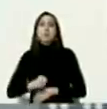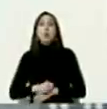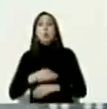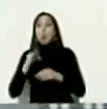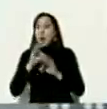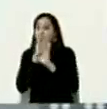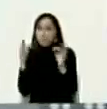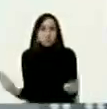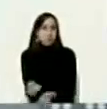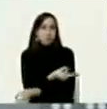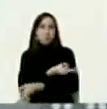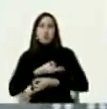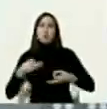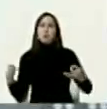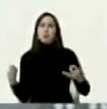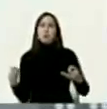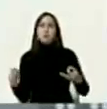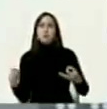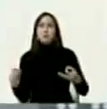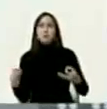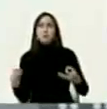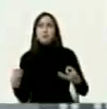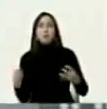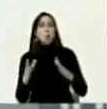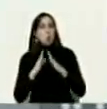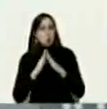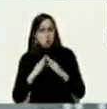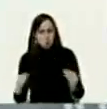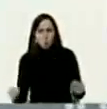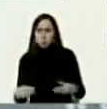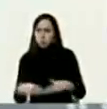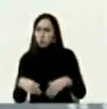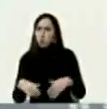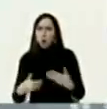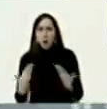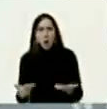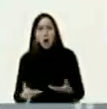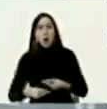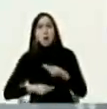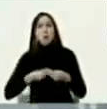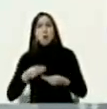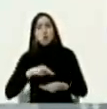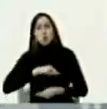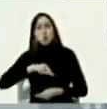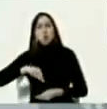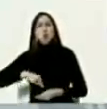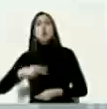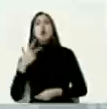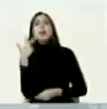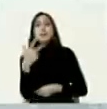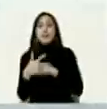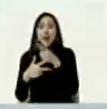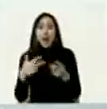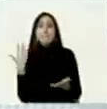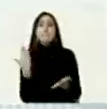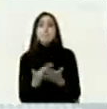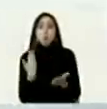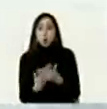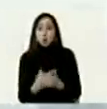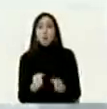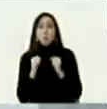maravilloso y pone todo en su lugar nosotros hicimos tres propuestas firmes